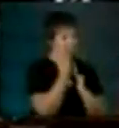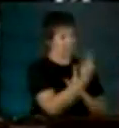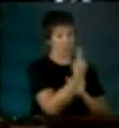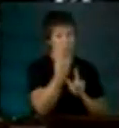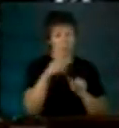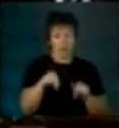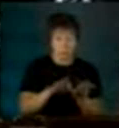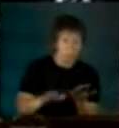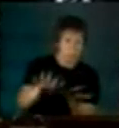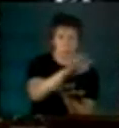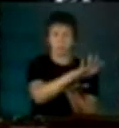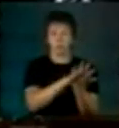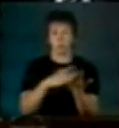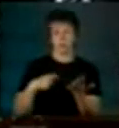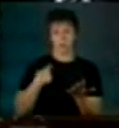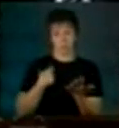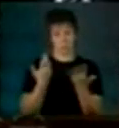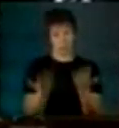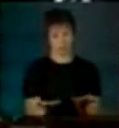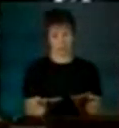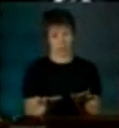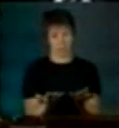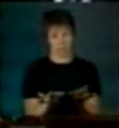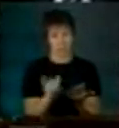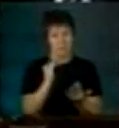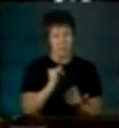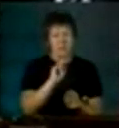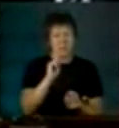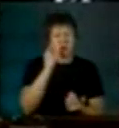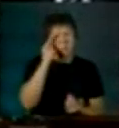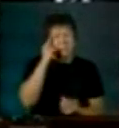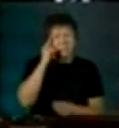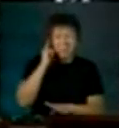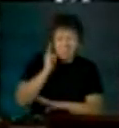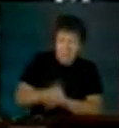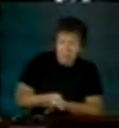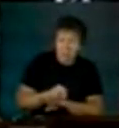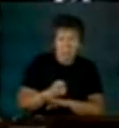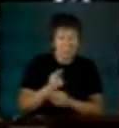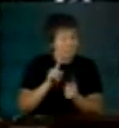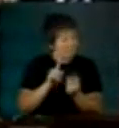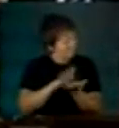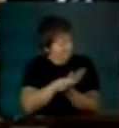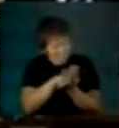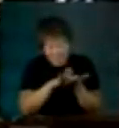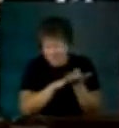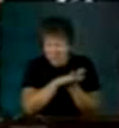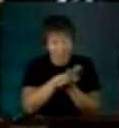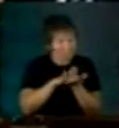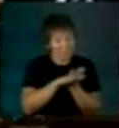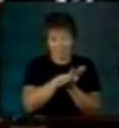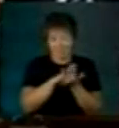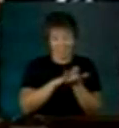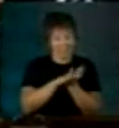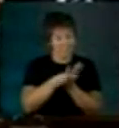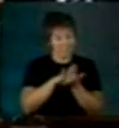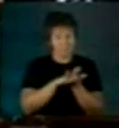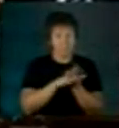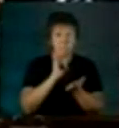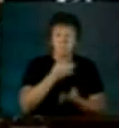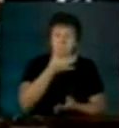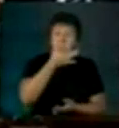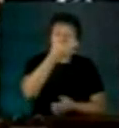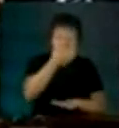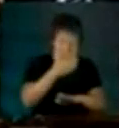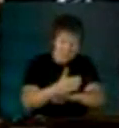esta sociedad. Sin pretensiones de verdad absoluta hemos